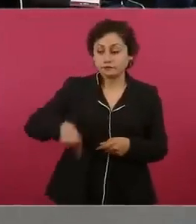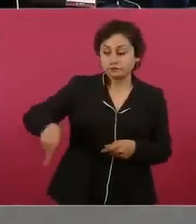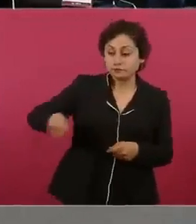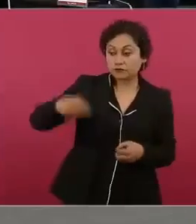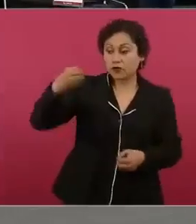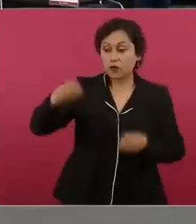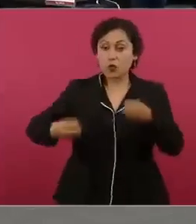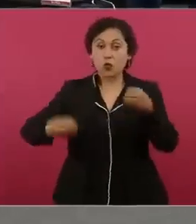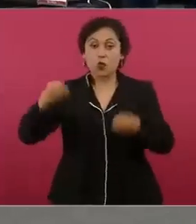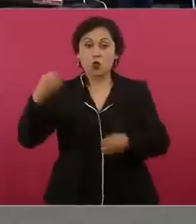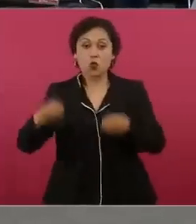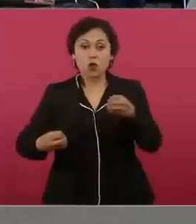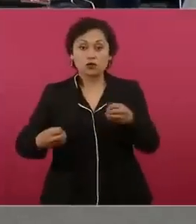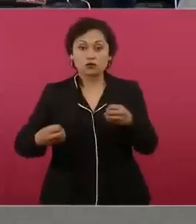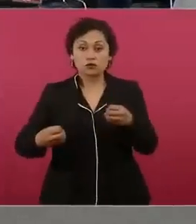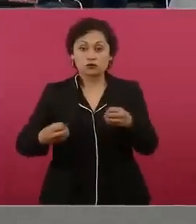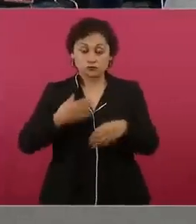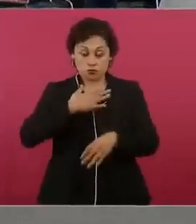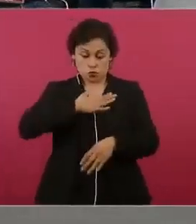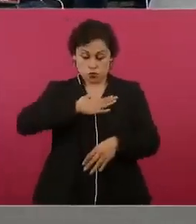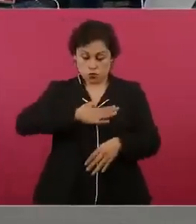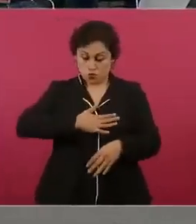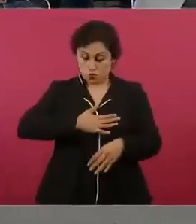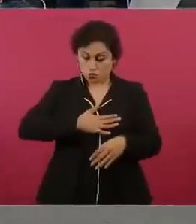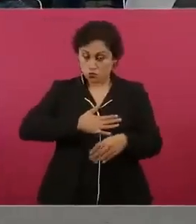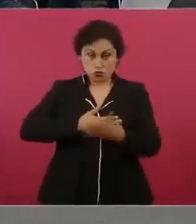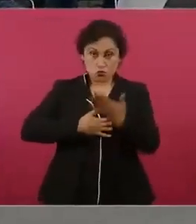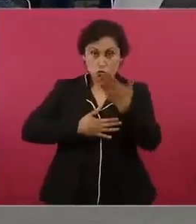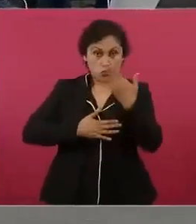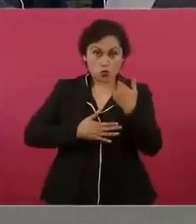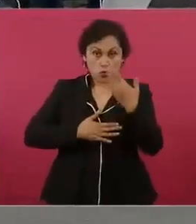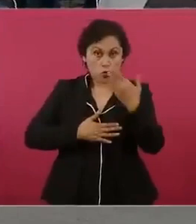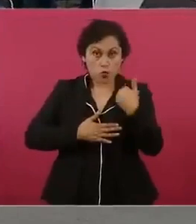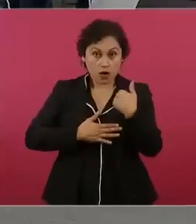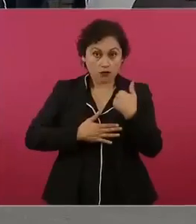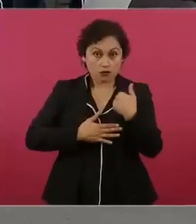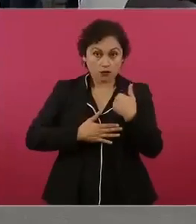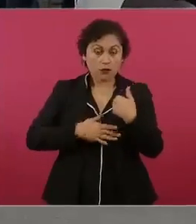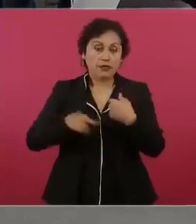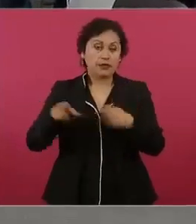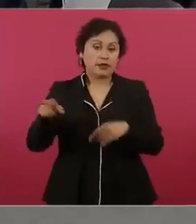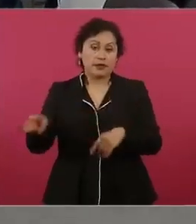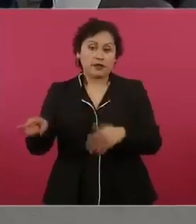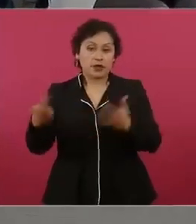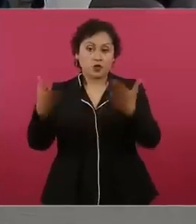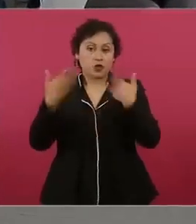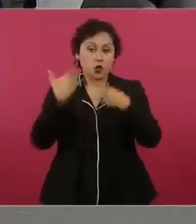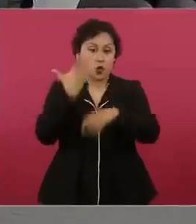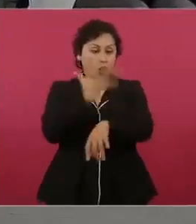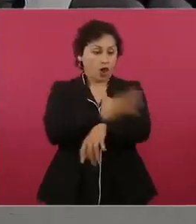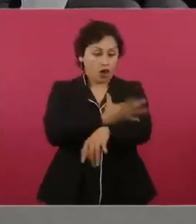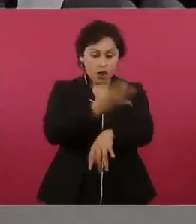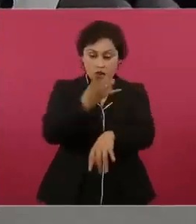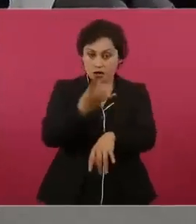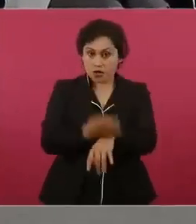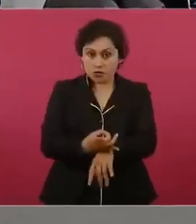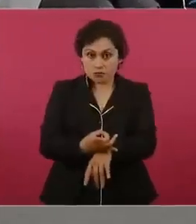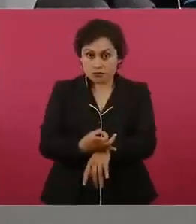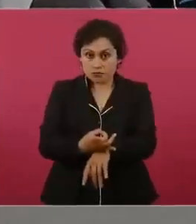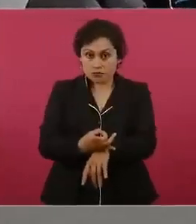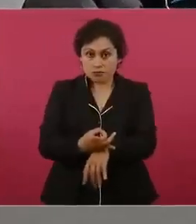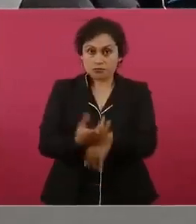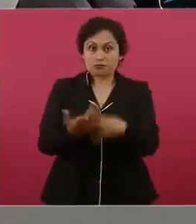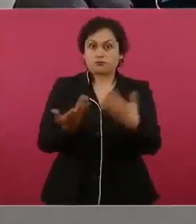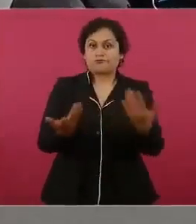y actúa con rectitud, no tiene por qué preocuparse.